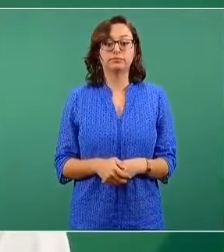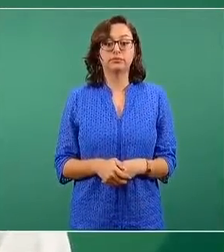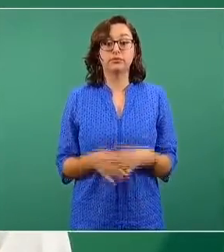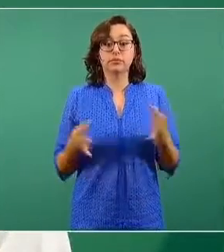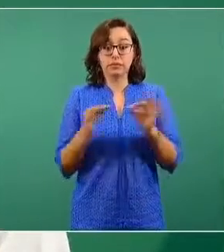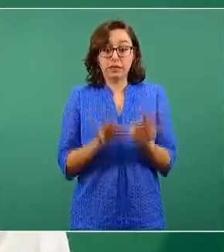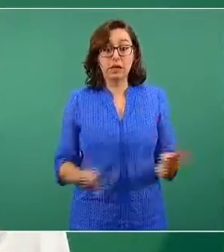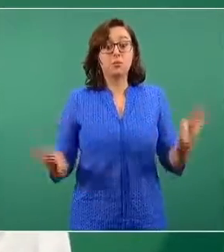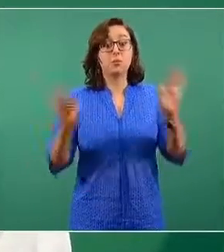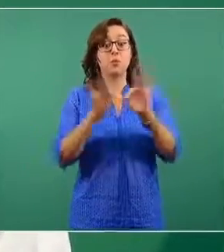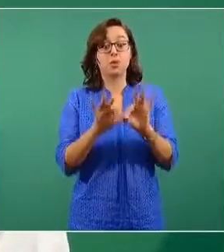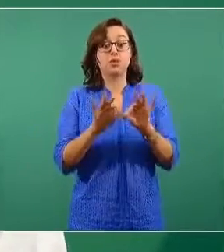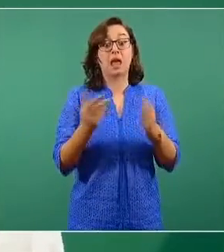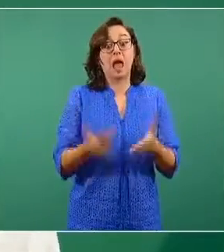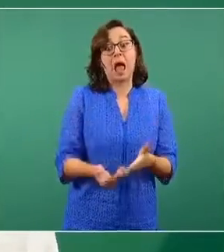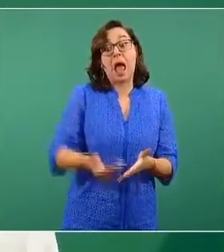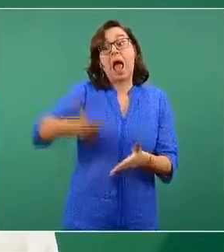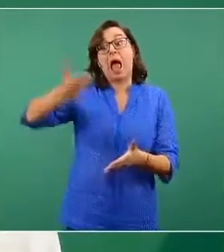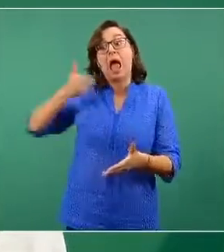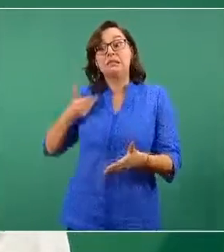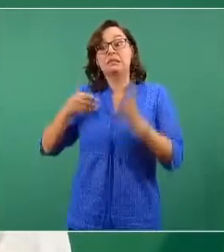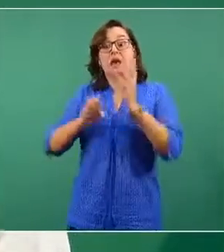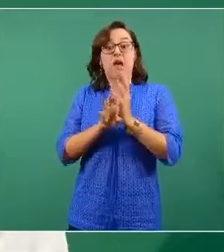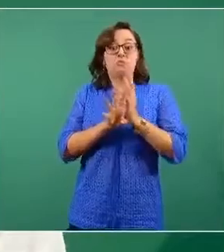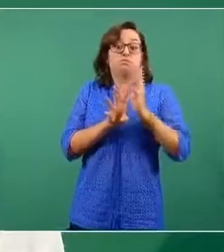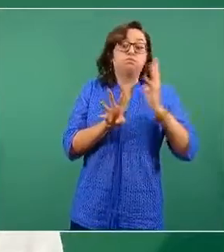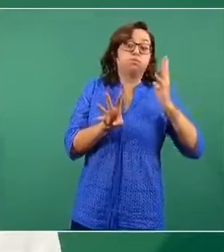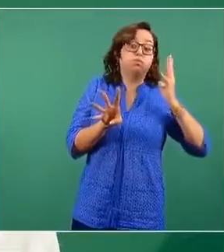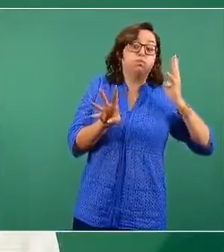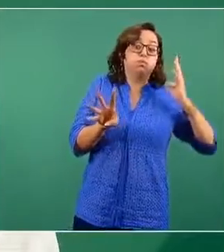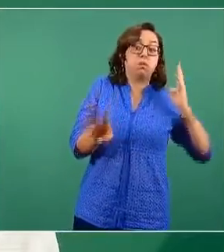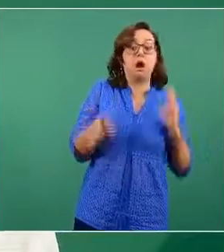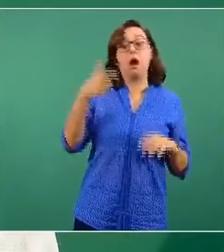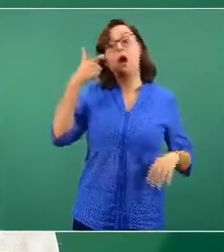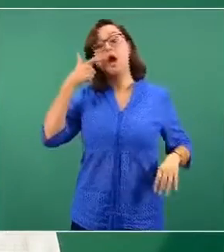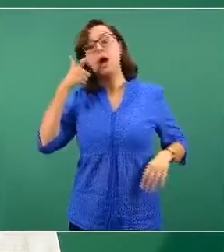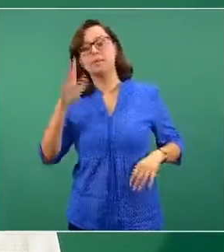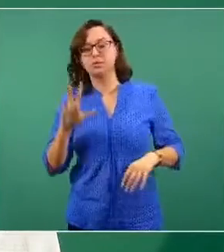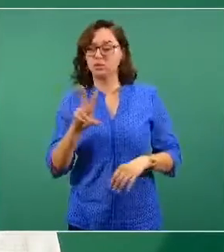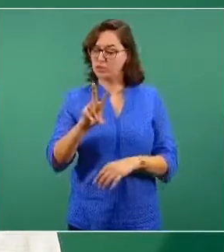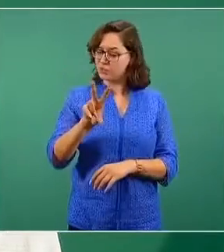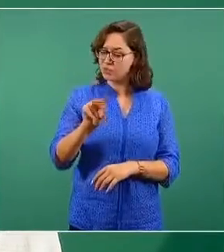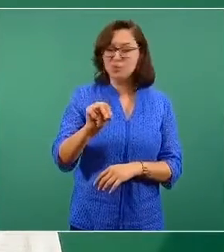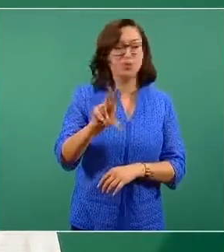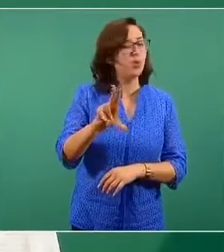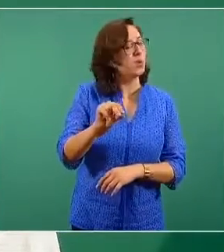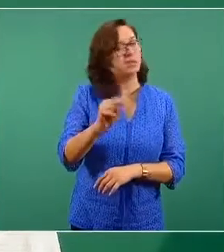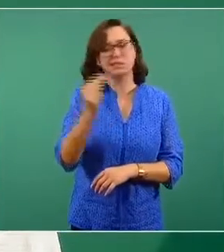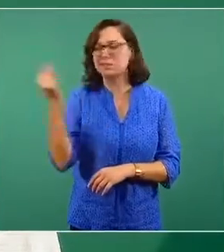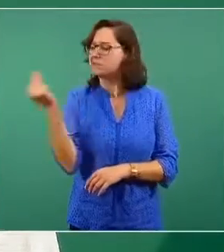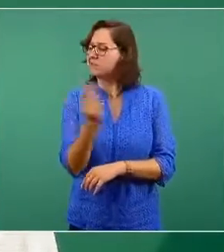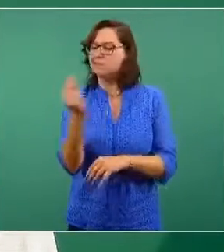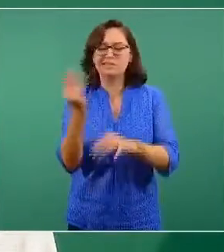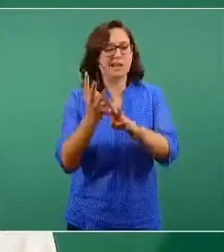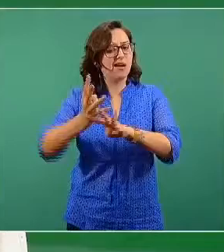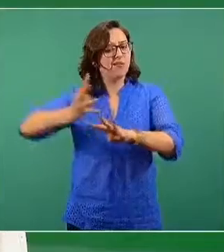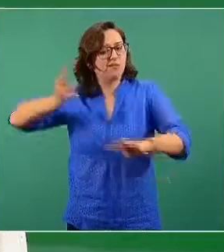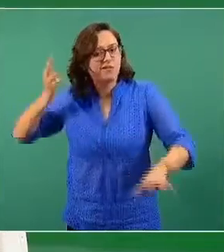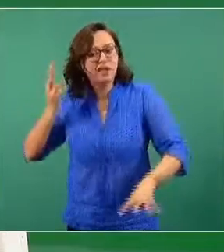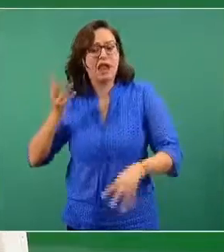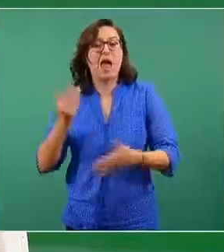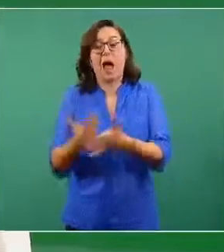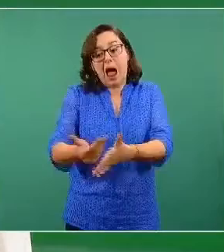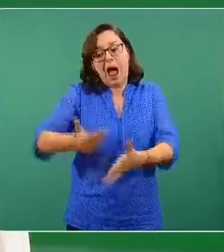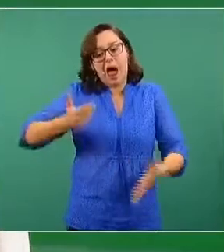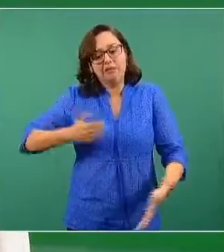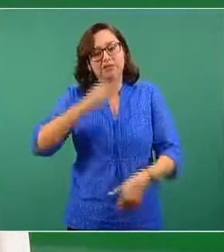ir a formar a ver si le toca la vacuna, lo que va a estar es citada en un sitio y en un horario específico.